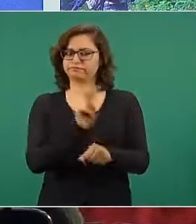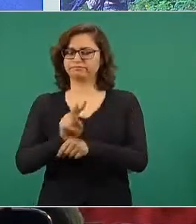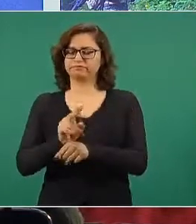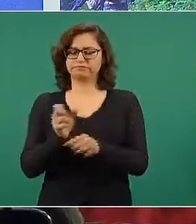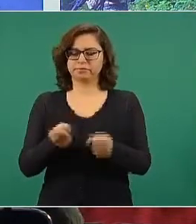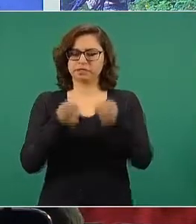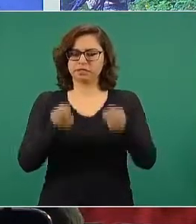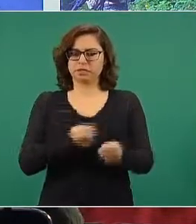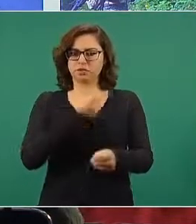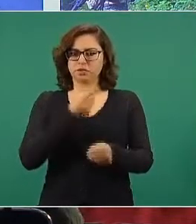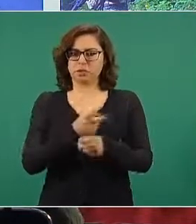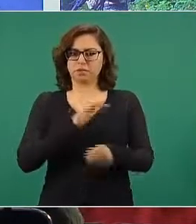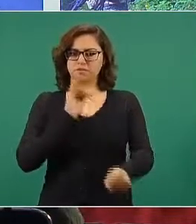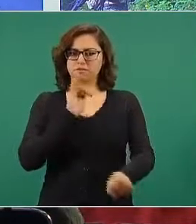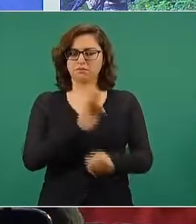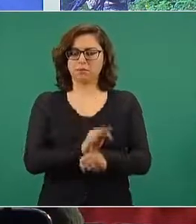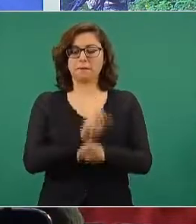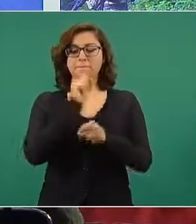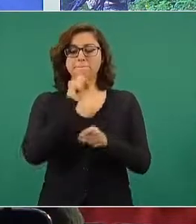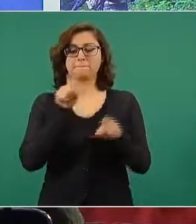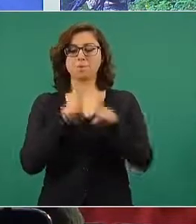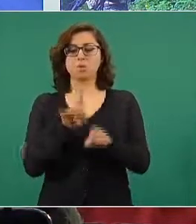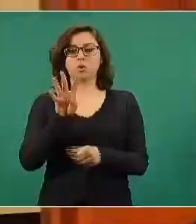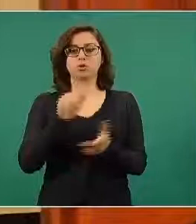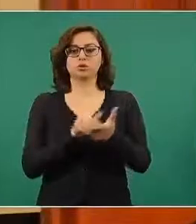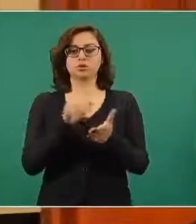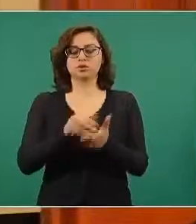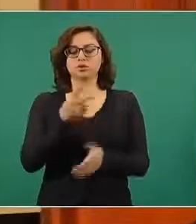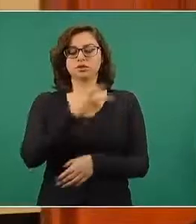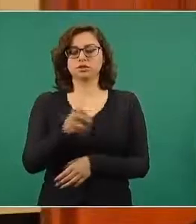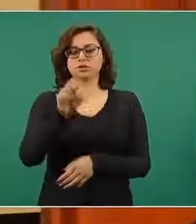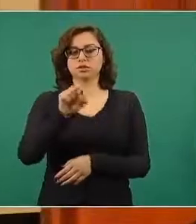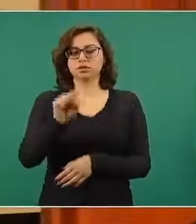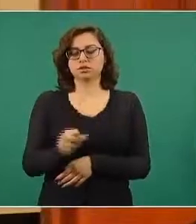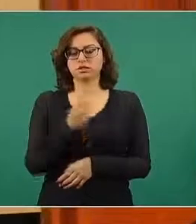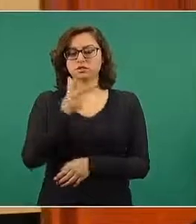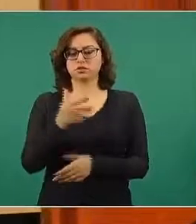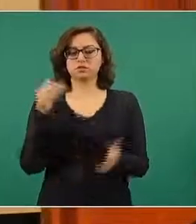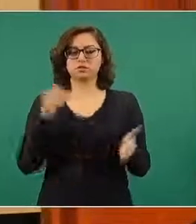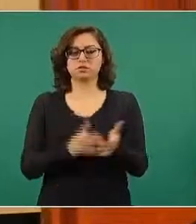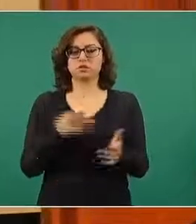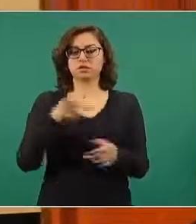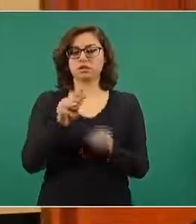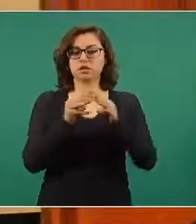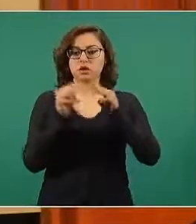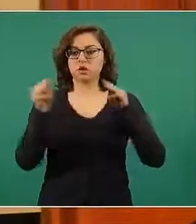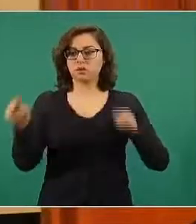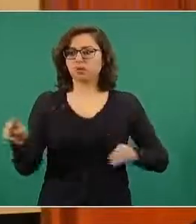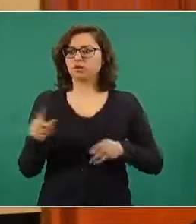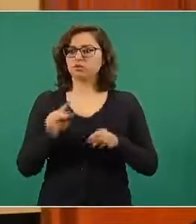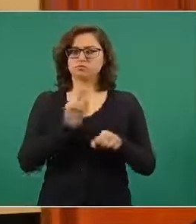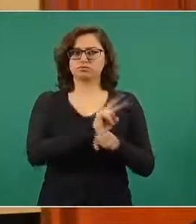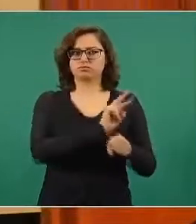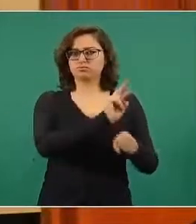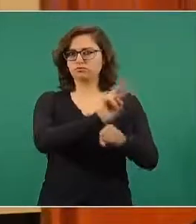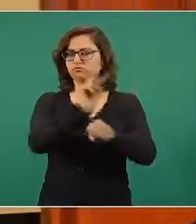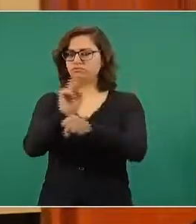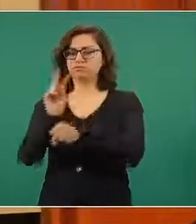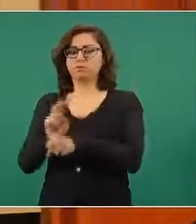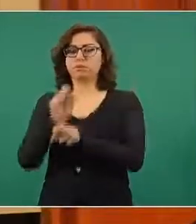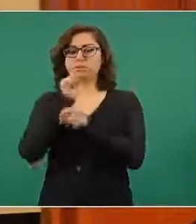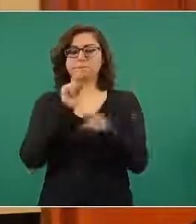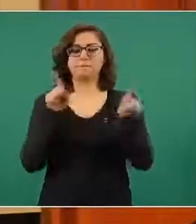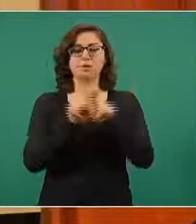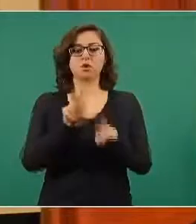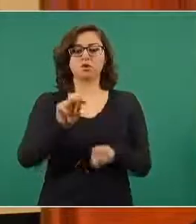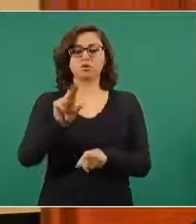recorrieron y patrullaron cuatro millones 268 mil 408 kilómetros y tenemos un personal empeñado de